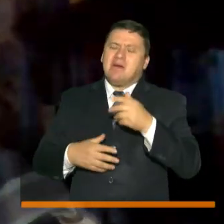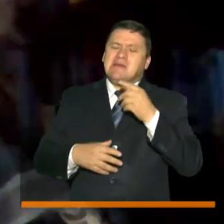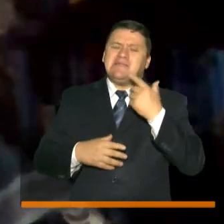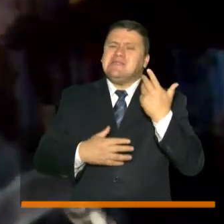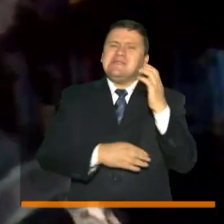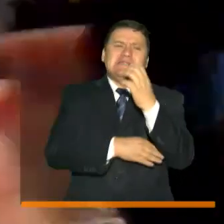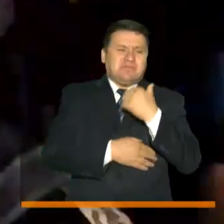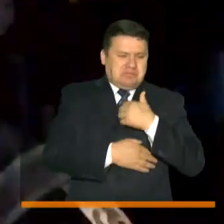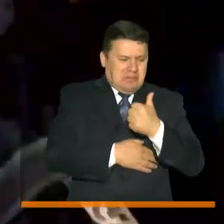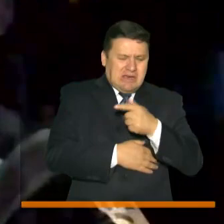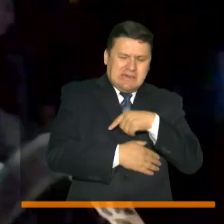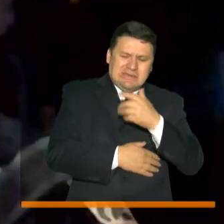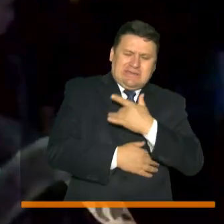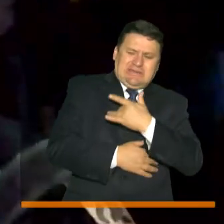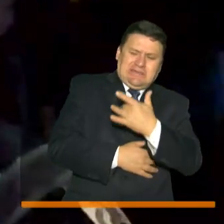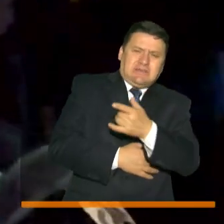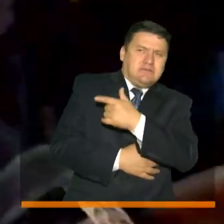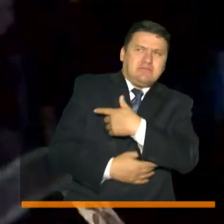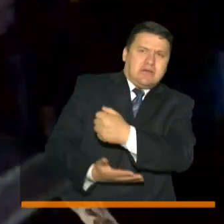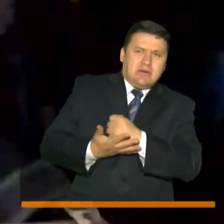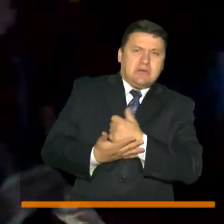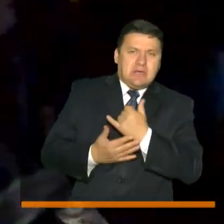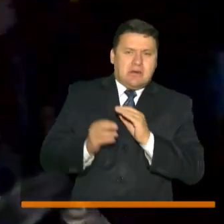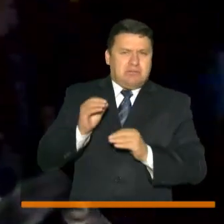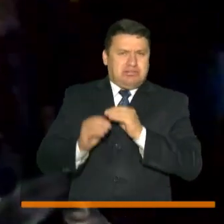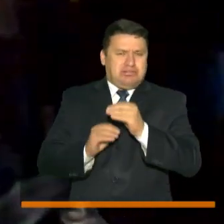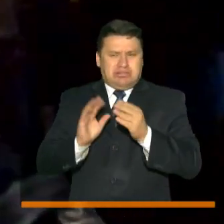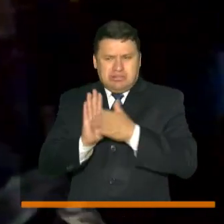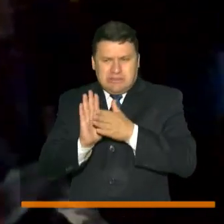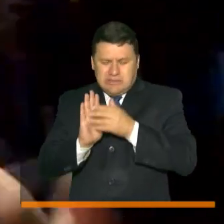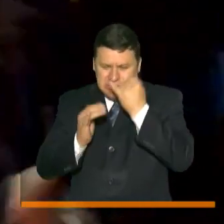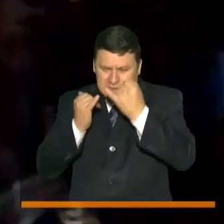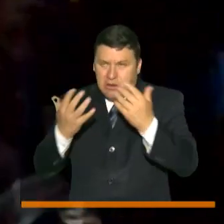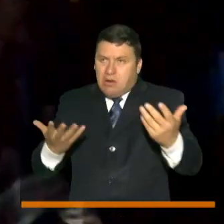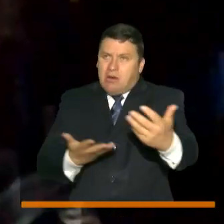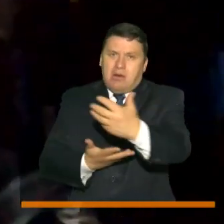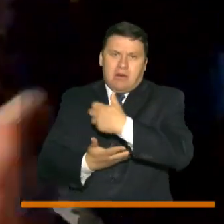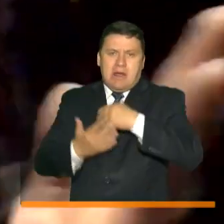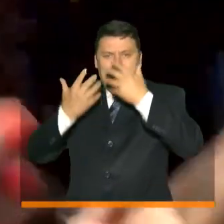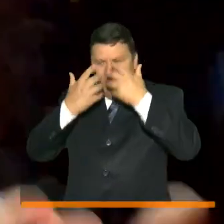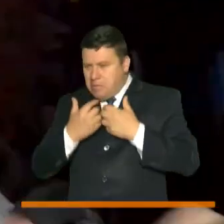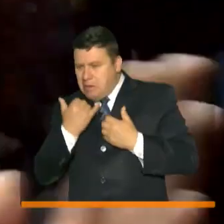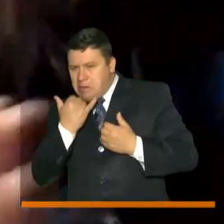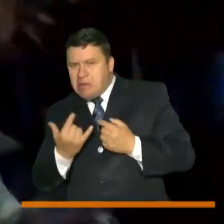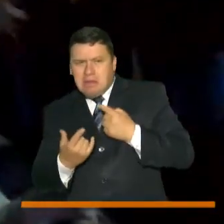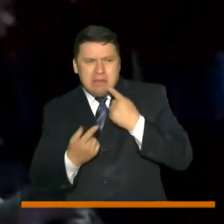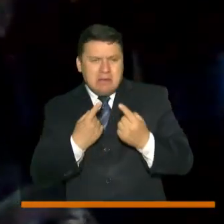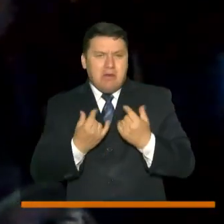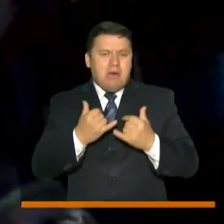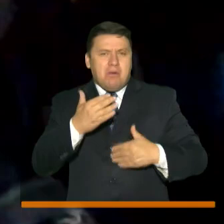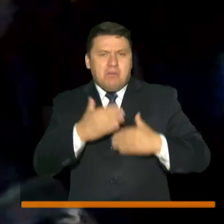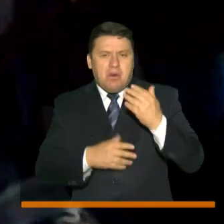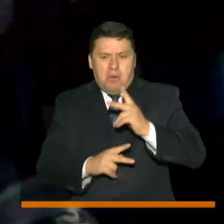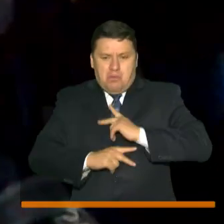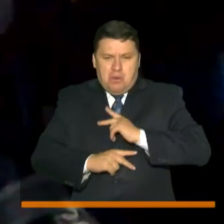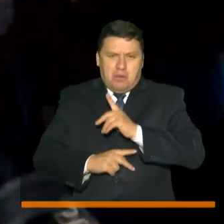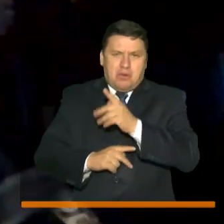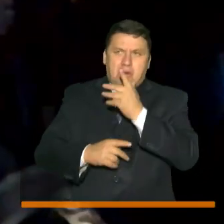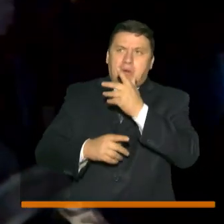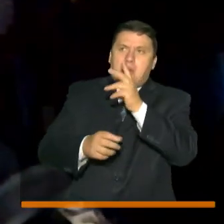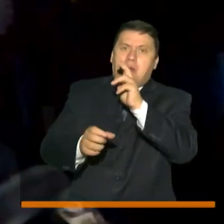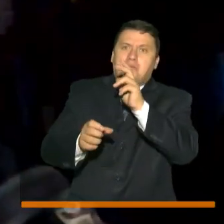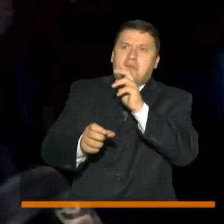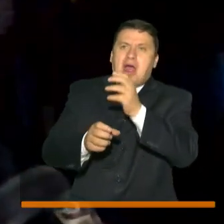colombianos ya han elaborado iniciativas propias de las empresas incluso iniciativas propias de los